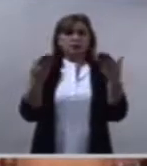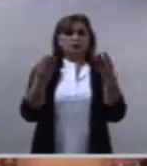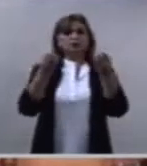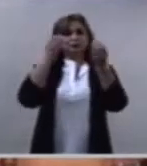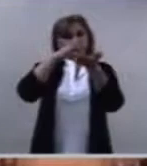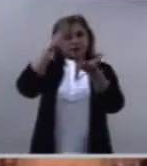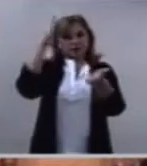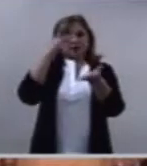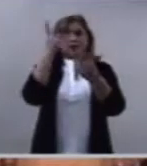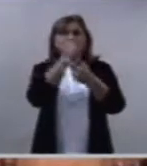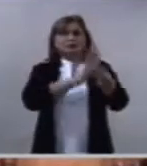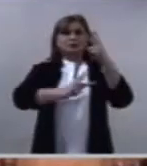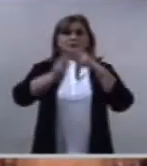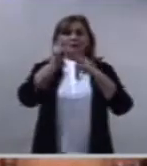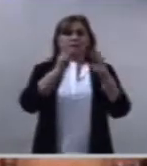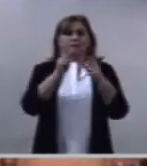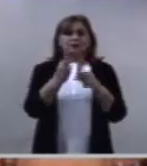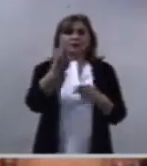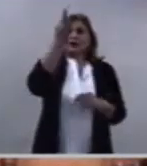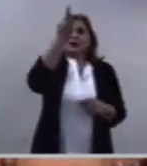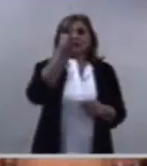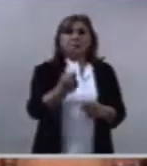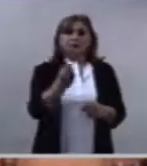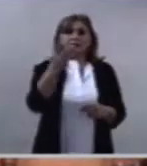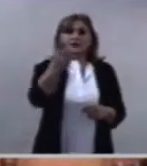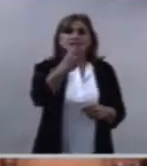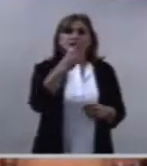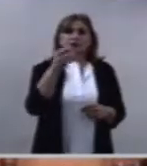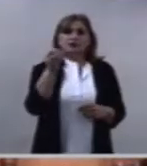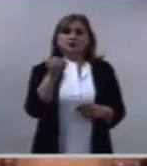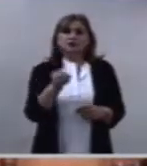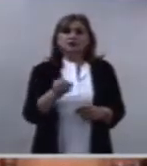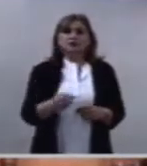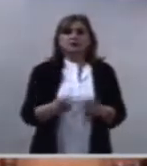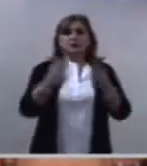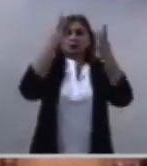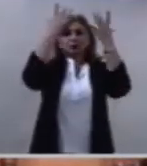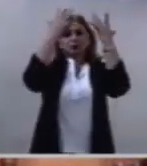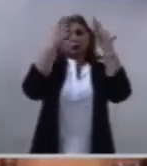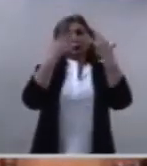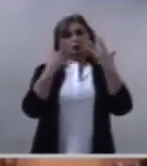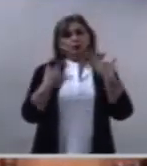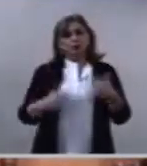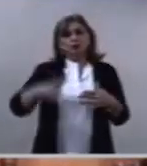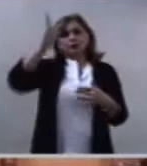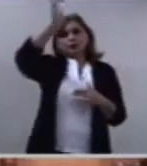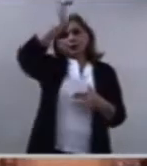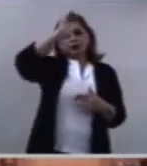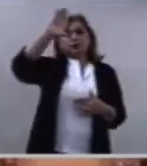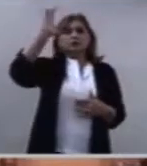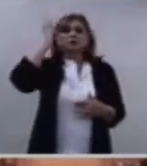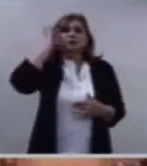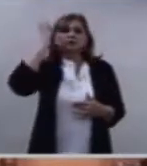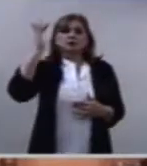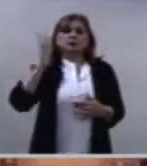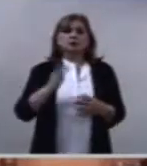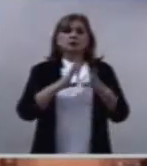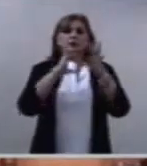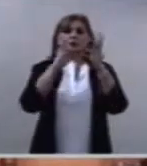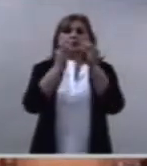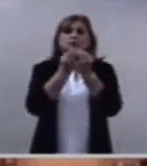hayan venido dispuestos a recibir la gracia de Dios junto con sus